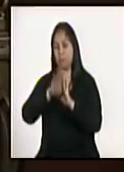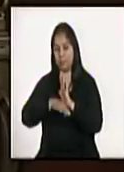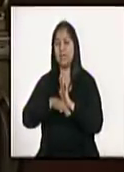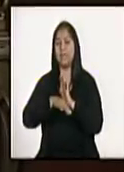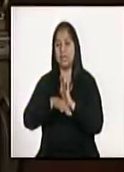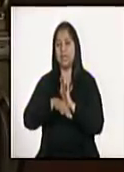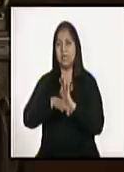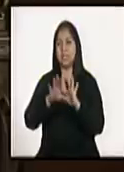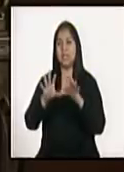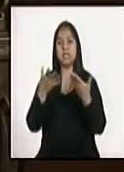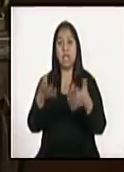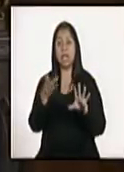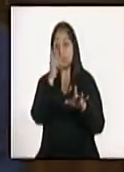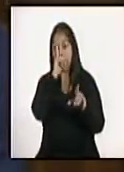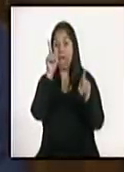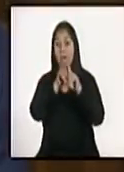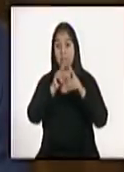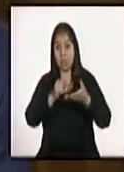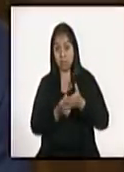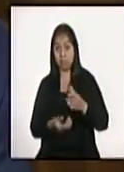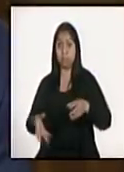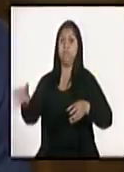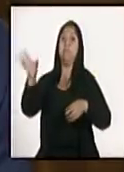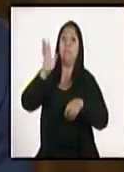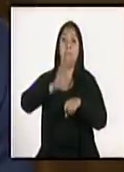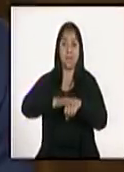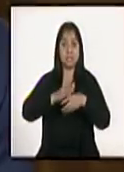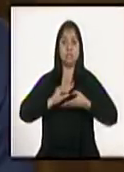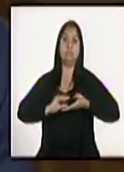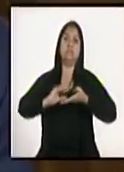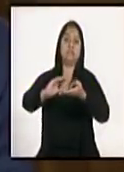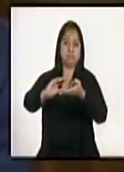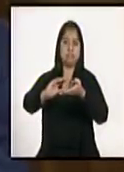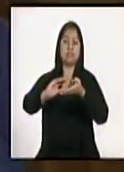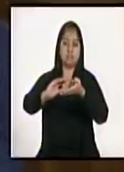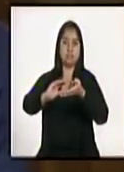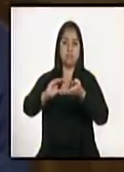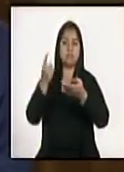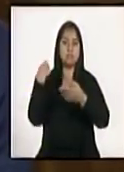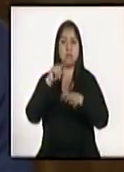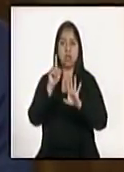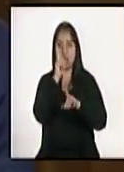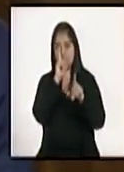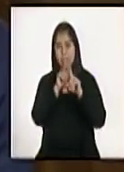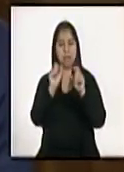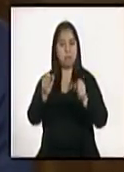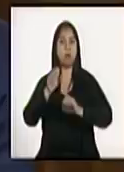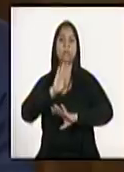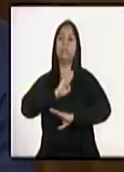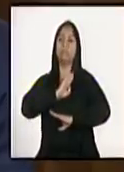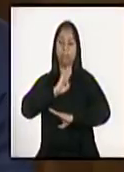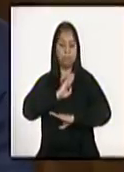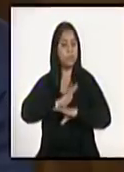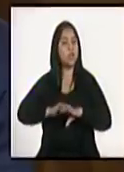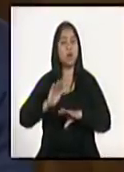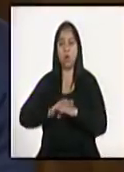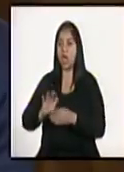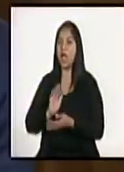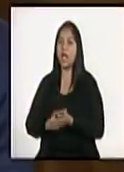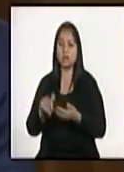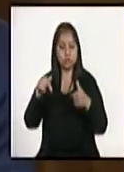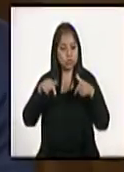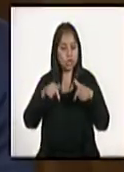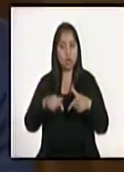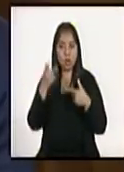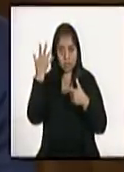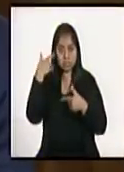Adicionalmente, les otorgamos extra financiamiento a todos nuestros tarjetavientes para que puedan suplir los gastos en que están incurriendo en